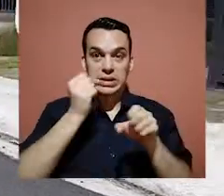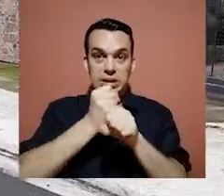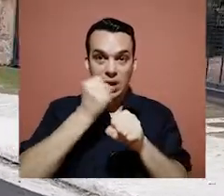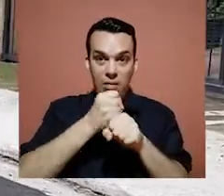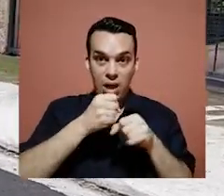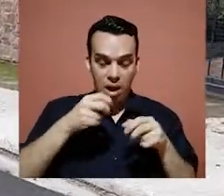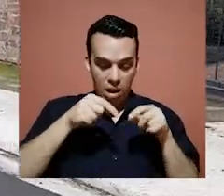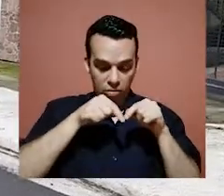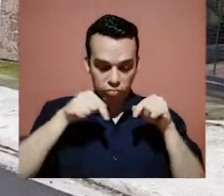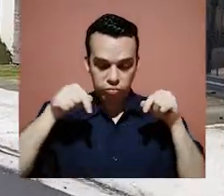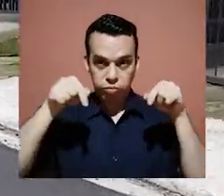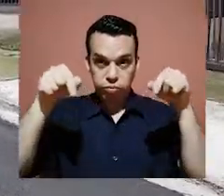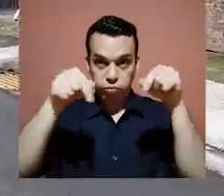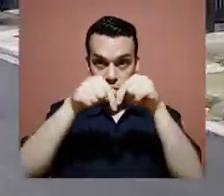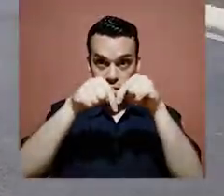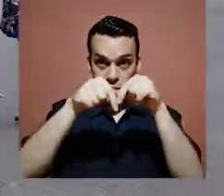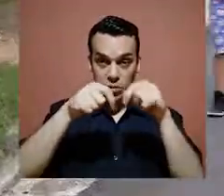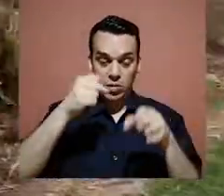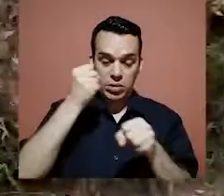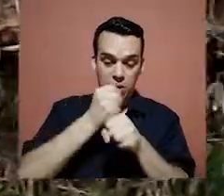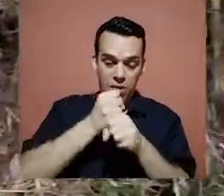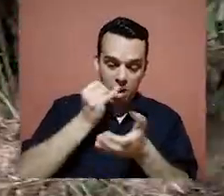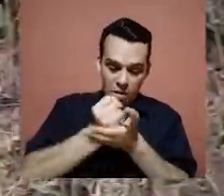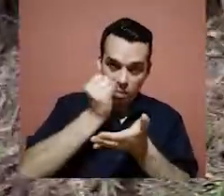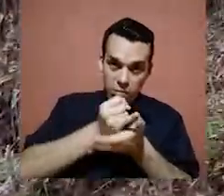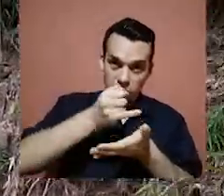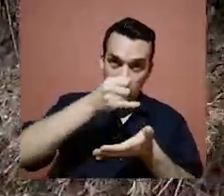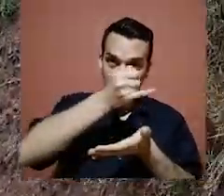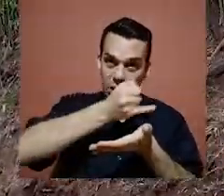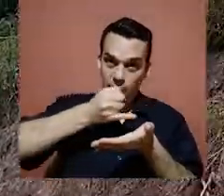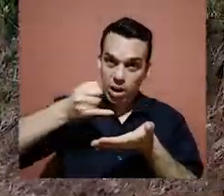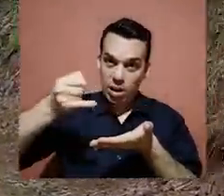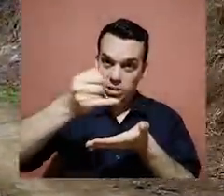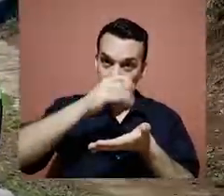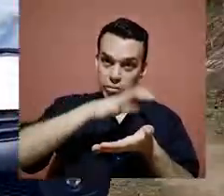después de un trabajo de recarpeteo y de marcación.